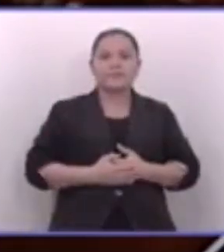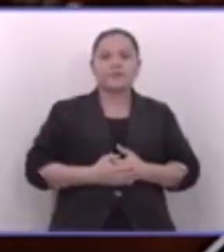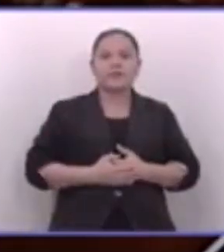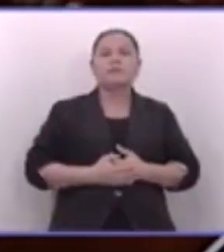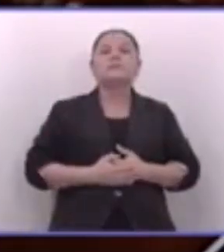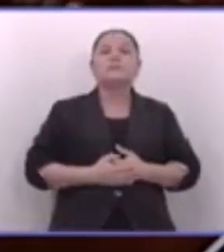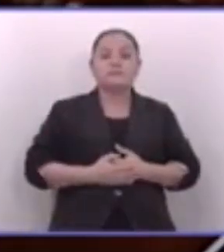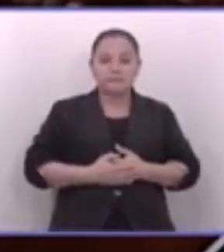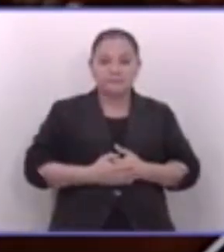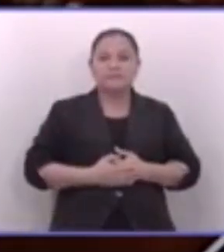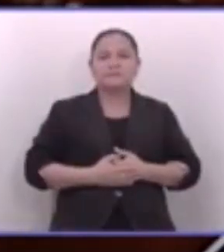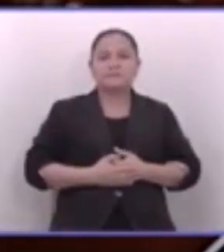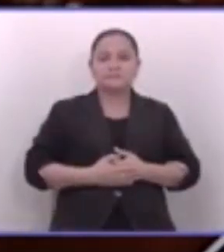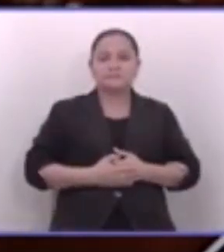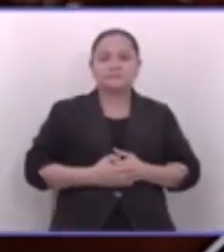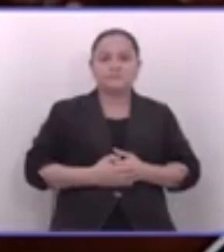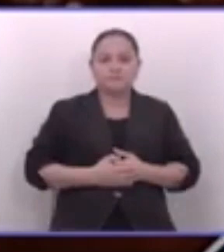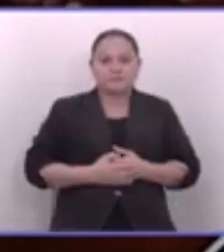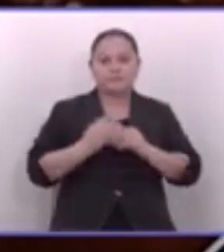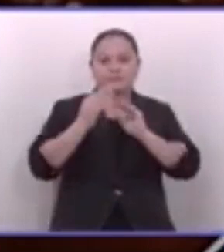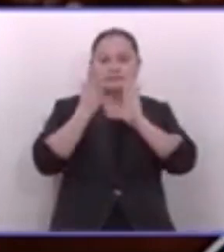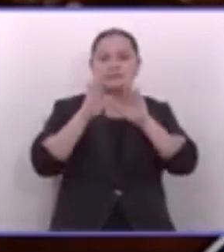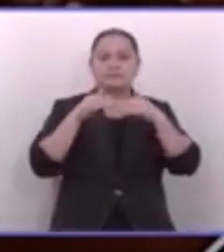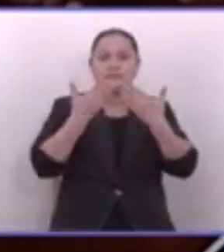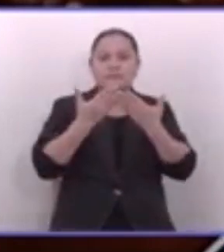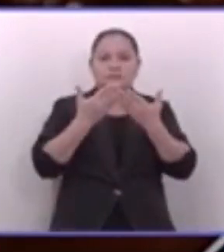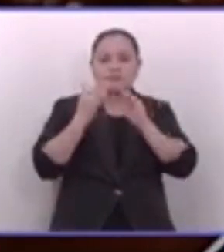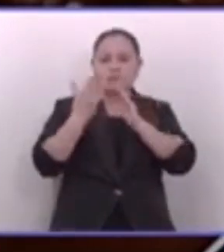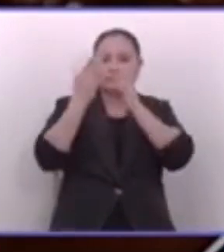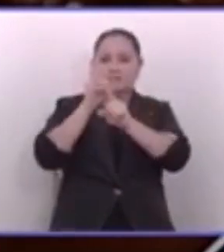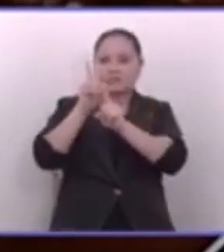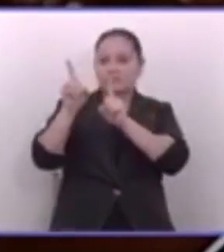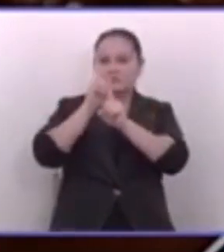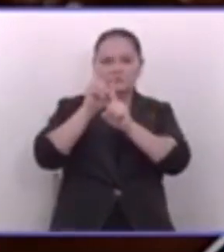A ver, nadie se opone a que combatamos el crimen. ¡Hagámoslo! ¡Hagámoslo!